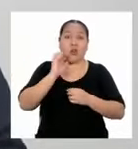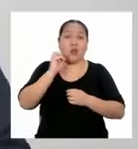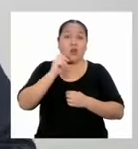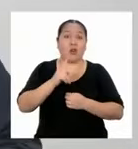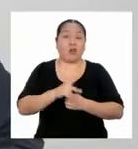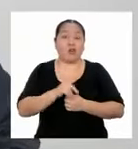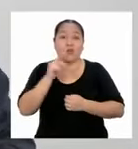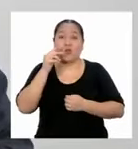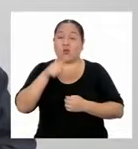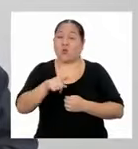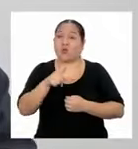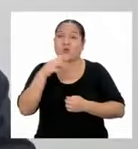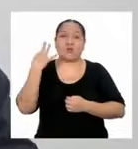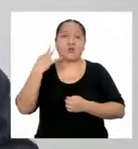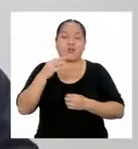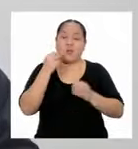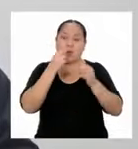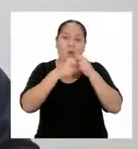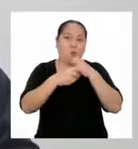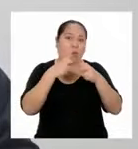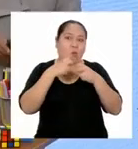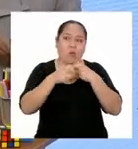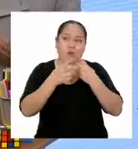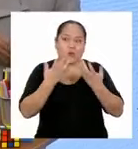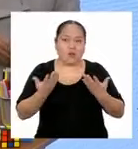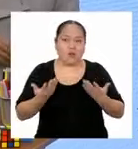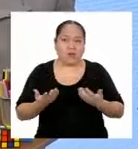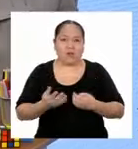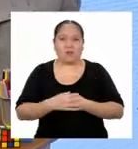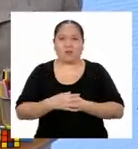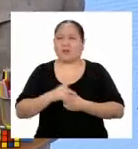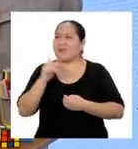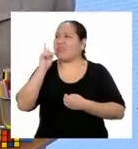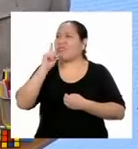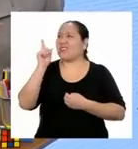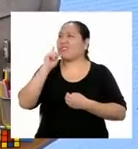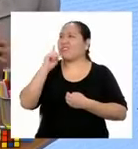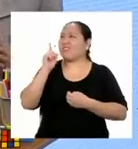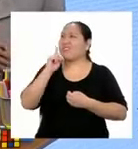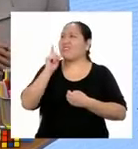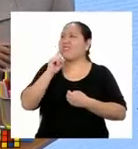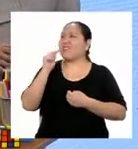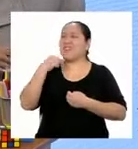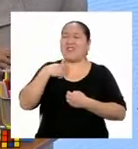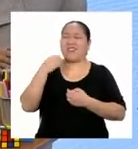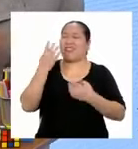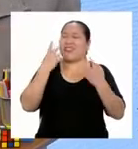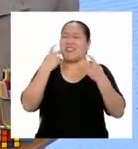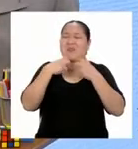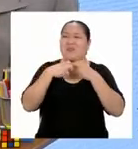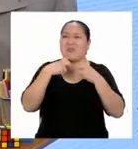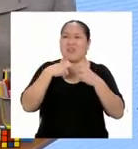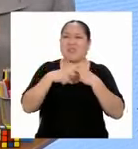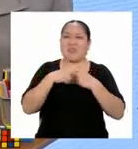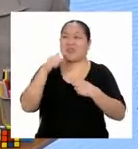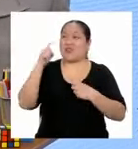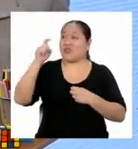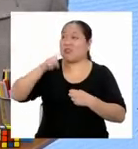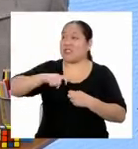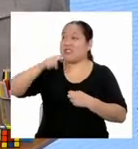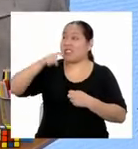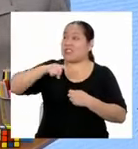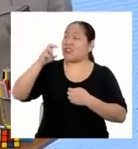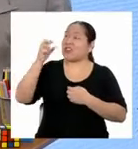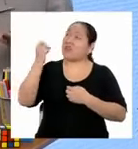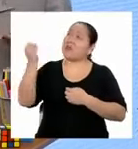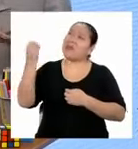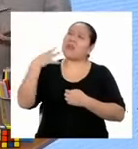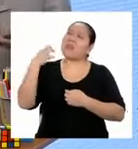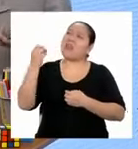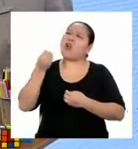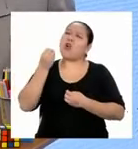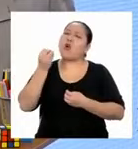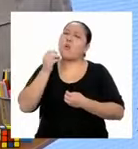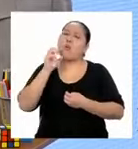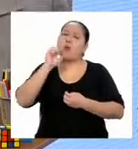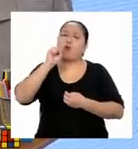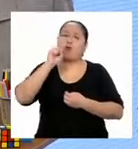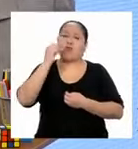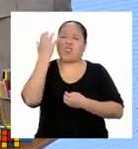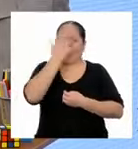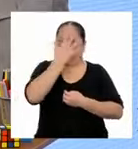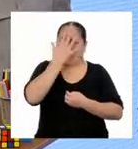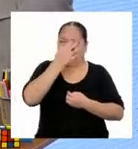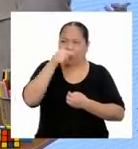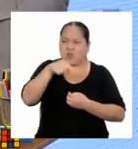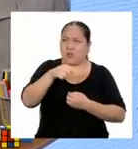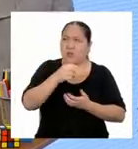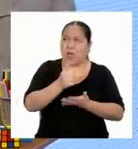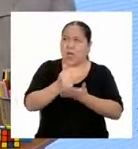Jonathan! Tú siempre te metes en problemas. No, no, no. No estoy en problemas. Solo necesito que me diga cómo las sombras nos pueden